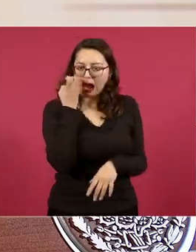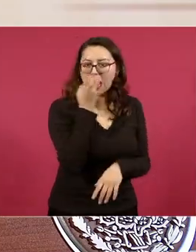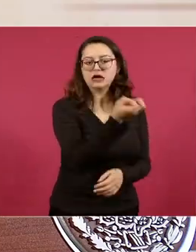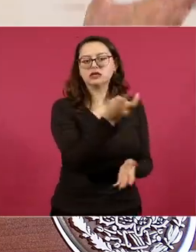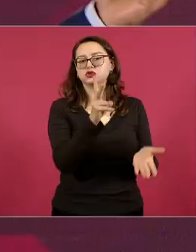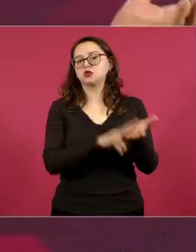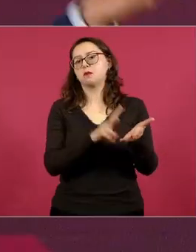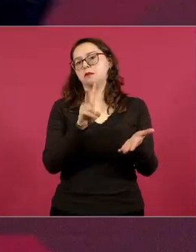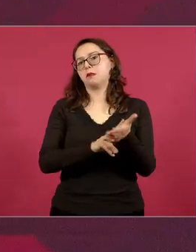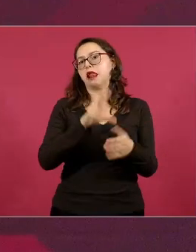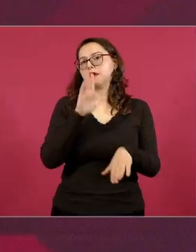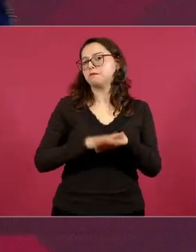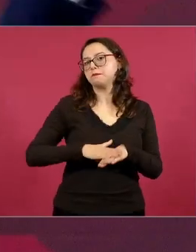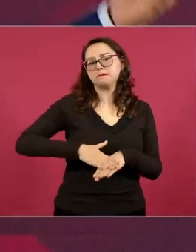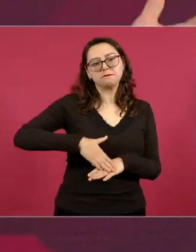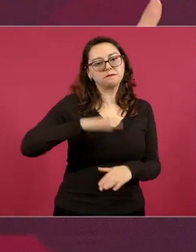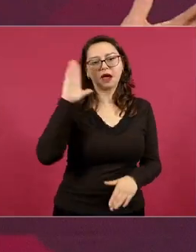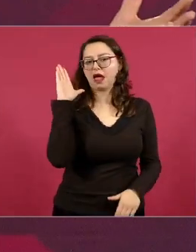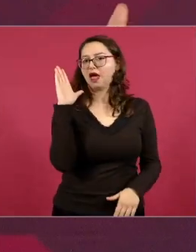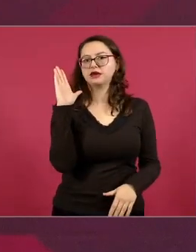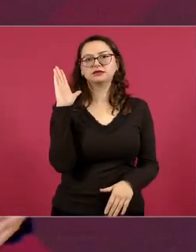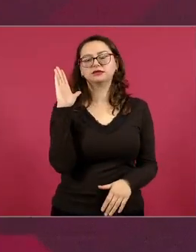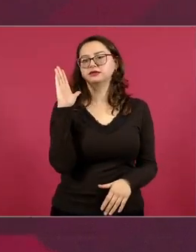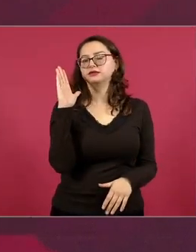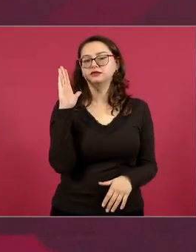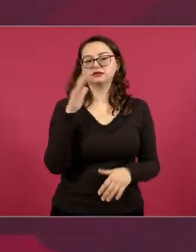que es algo único